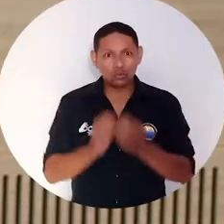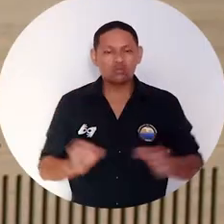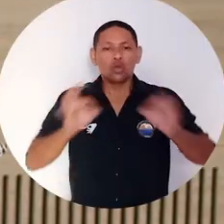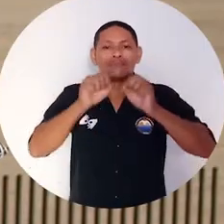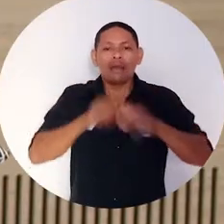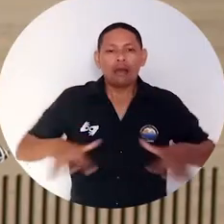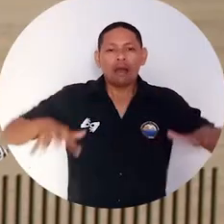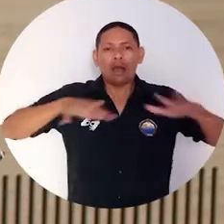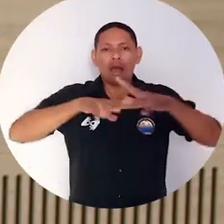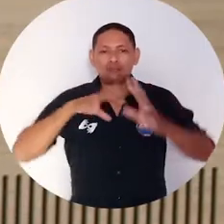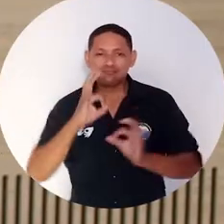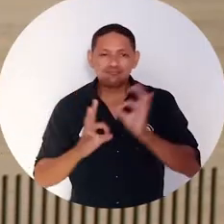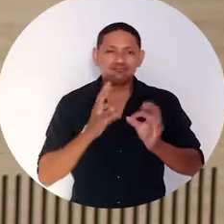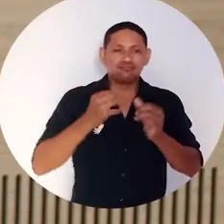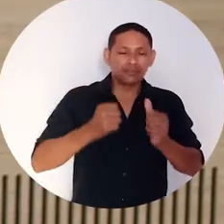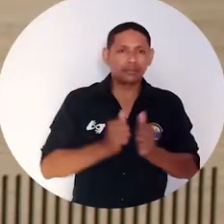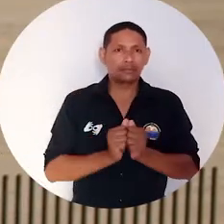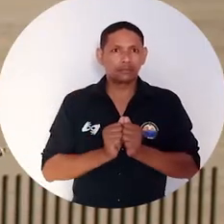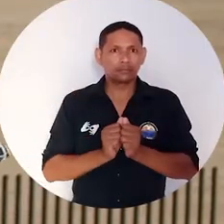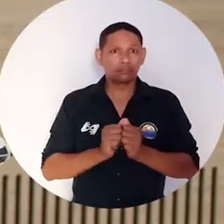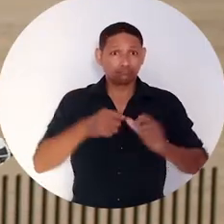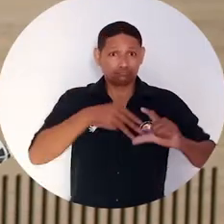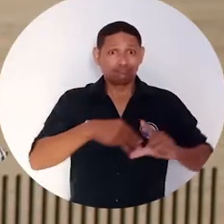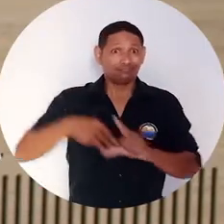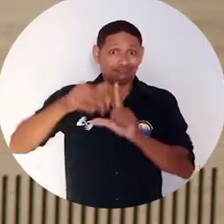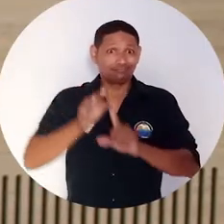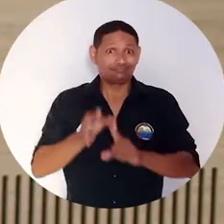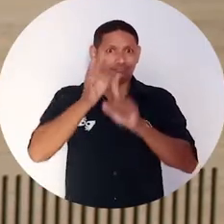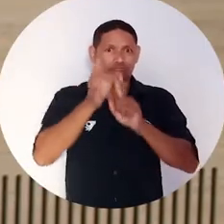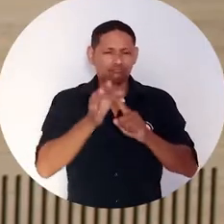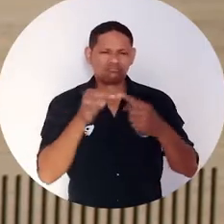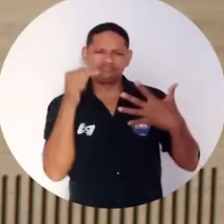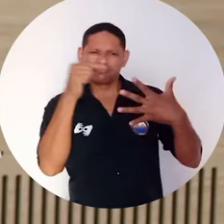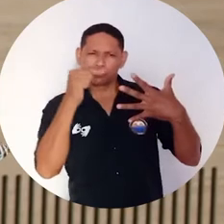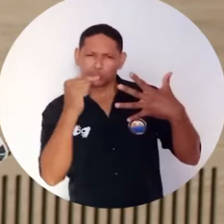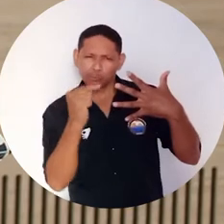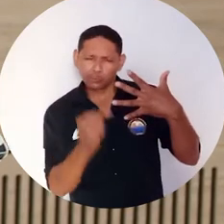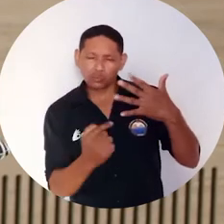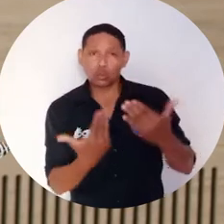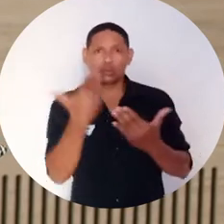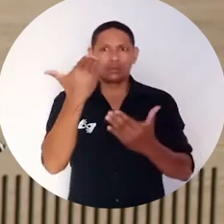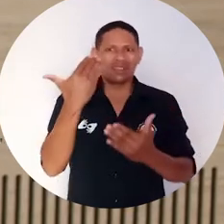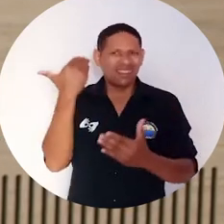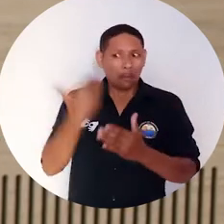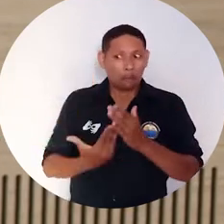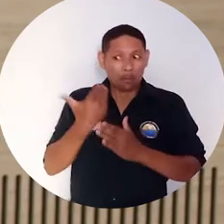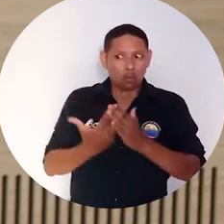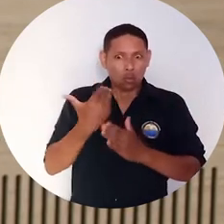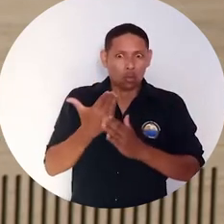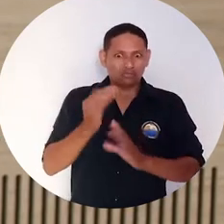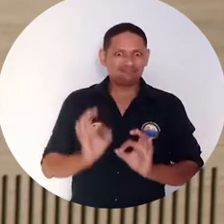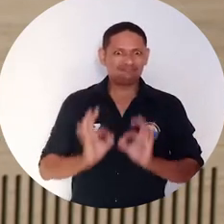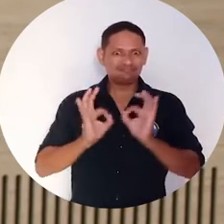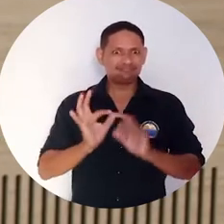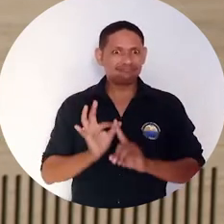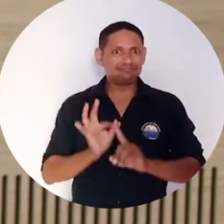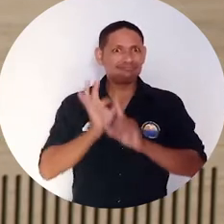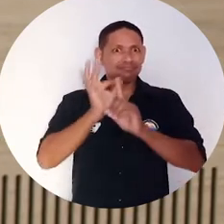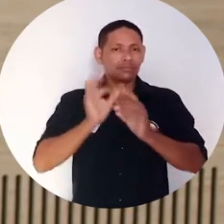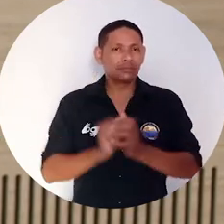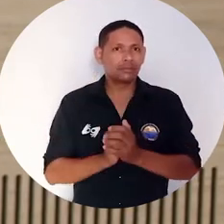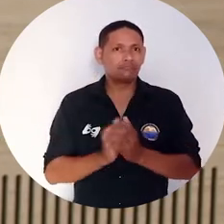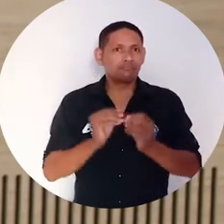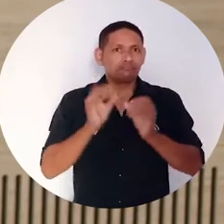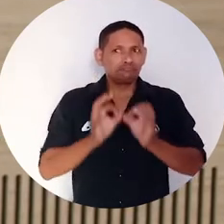Esta maestría es especial porque tiene unos factores diferenciadores que desde el momento de su nacimiento, de su creación, la hacen única. No solo nace como dar una